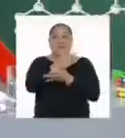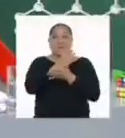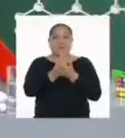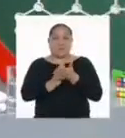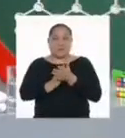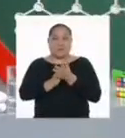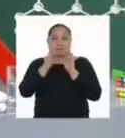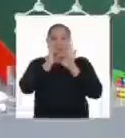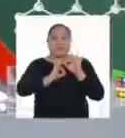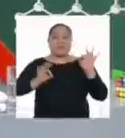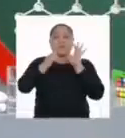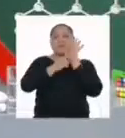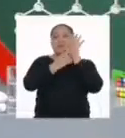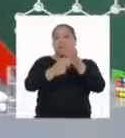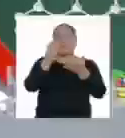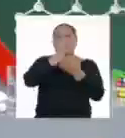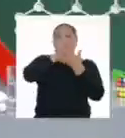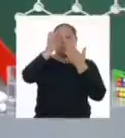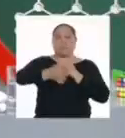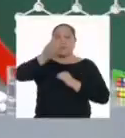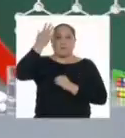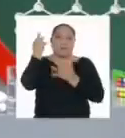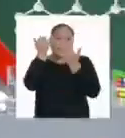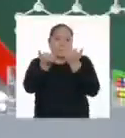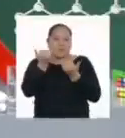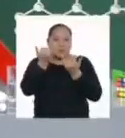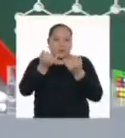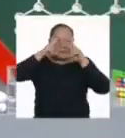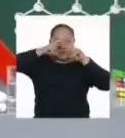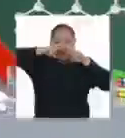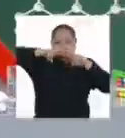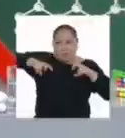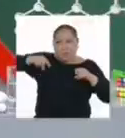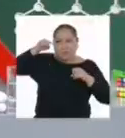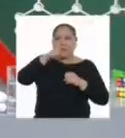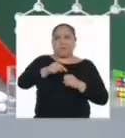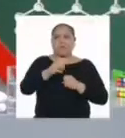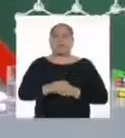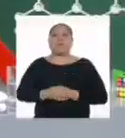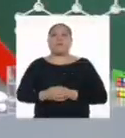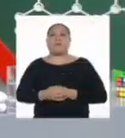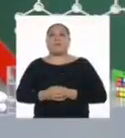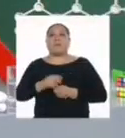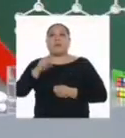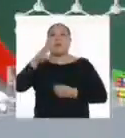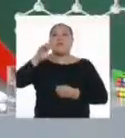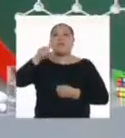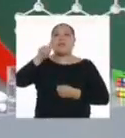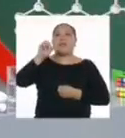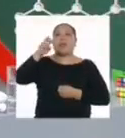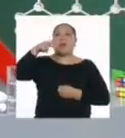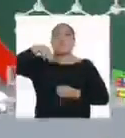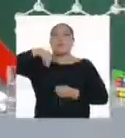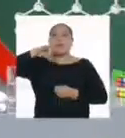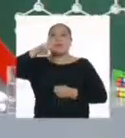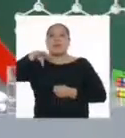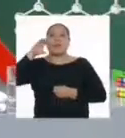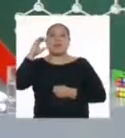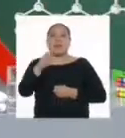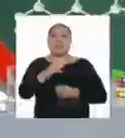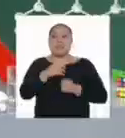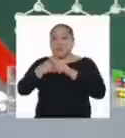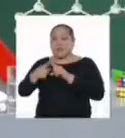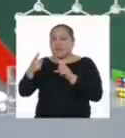importante presentado en el programa anterior. Y hoy analizaremos qué tanta vitamina C o ácido ascórbico contiene